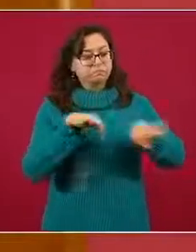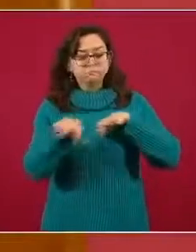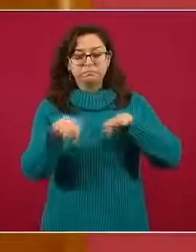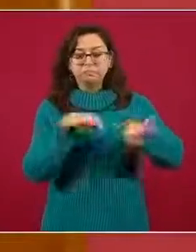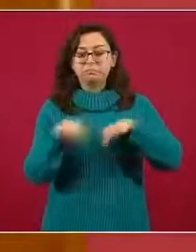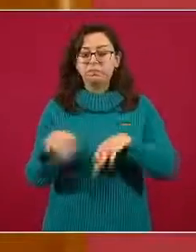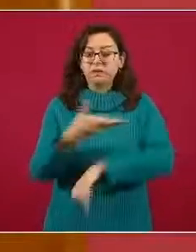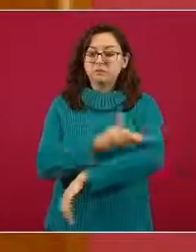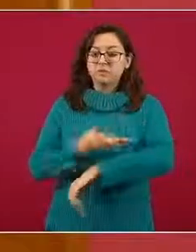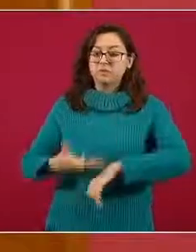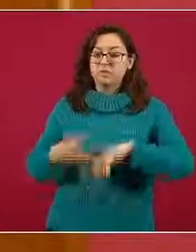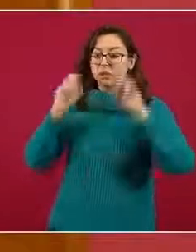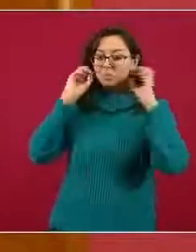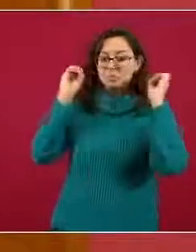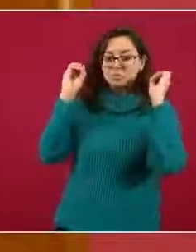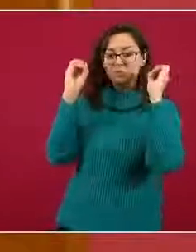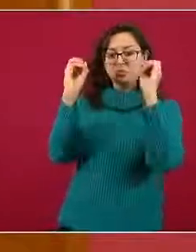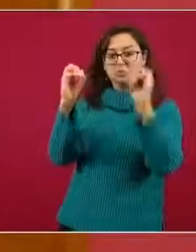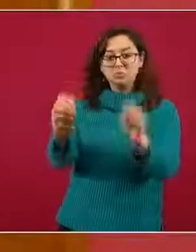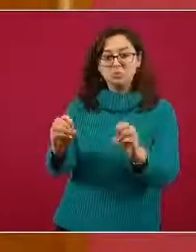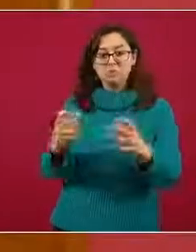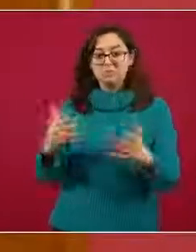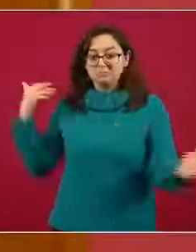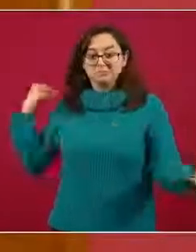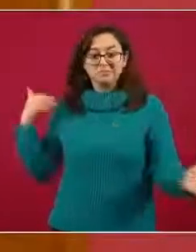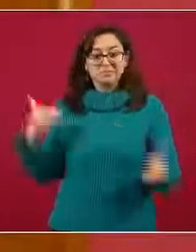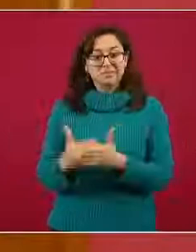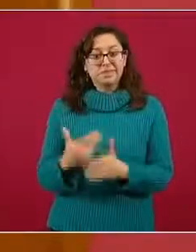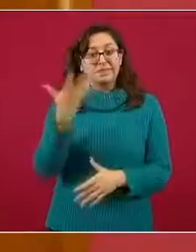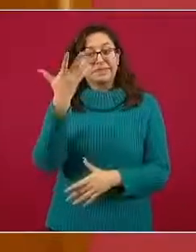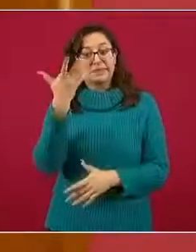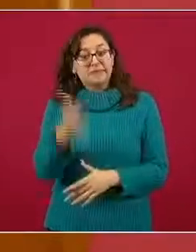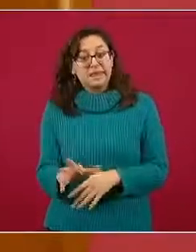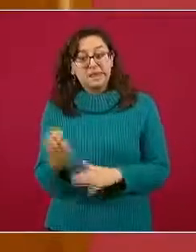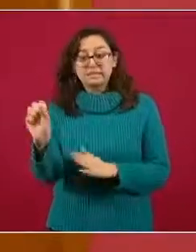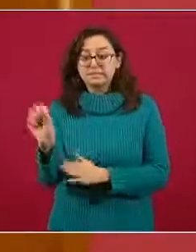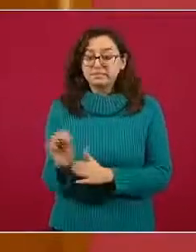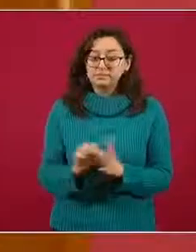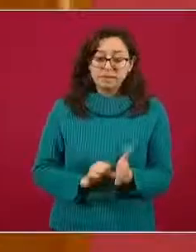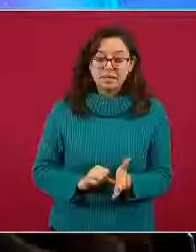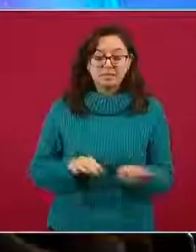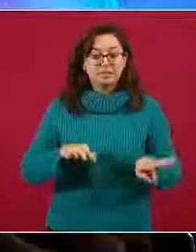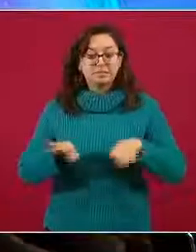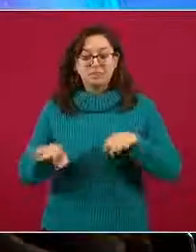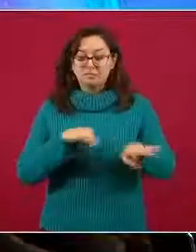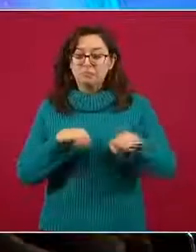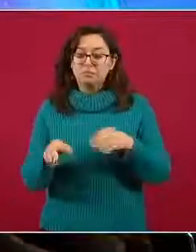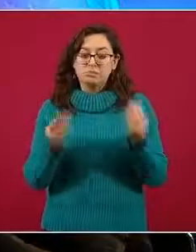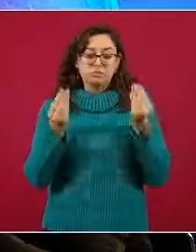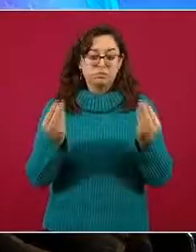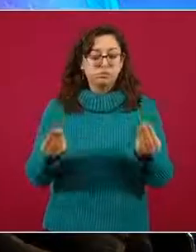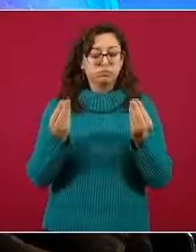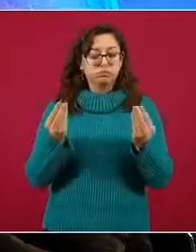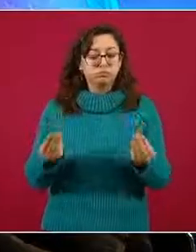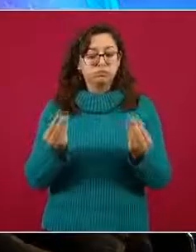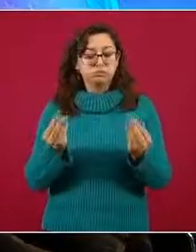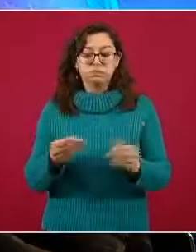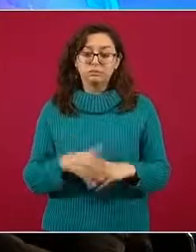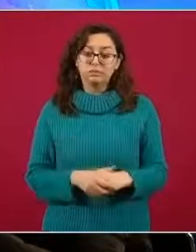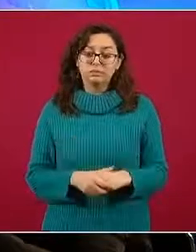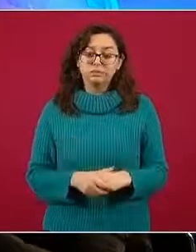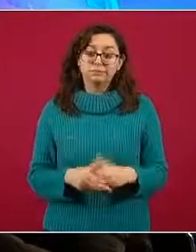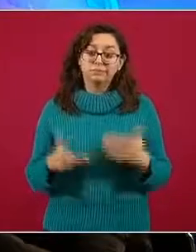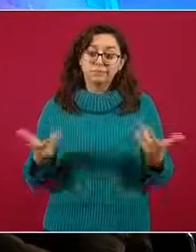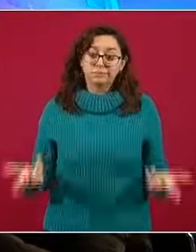por mucho tiempo ya, van 10 meses de esta pandemia en nuestro país y lo más importante es que